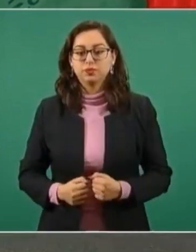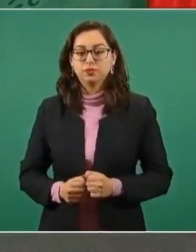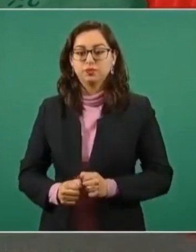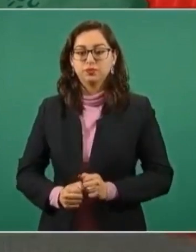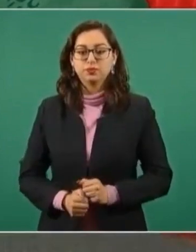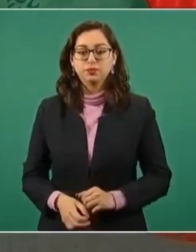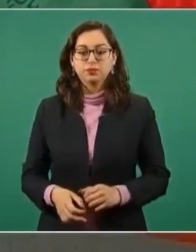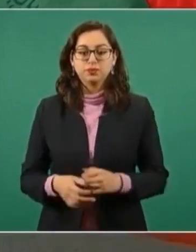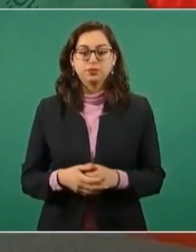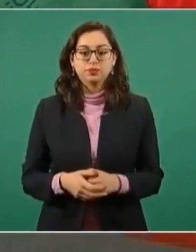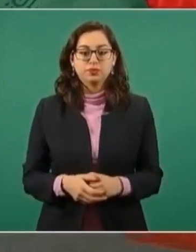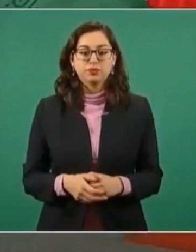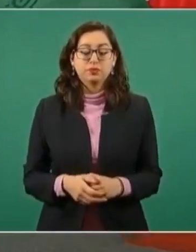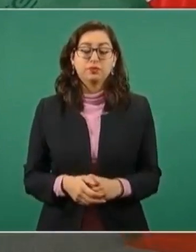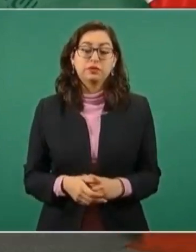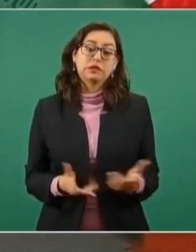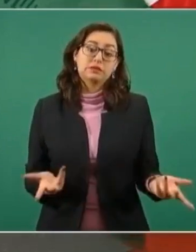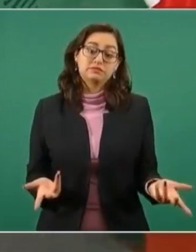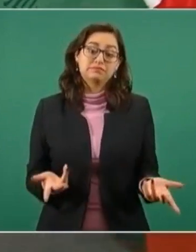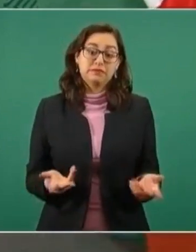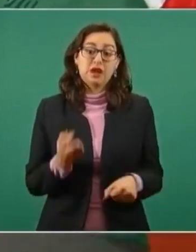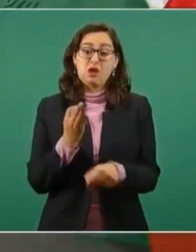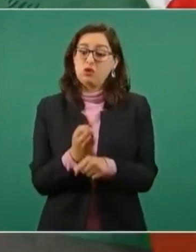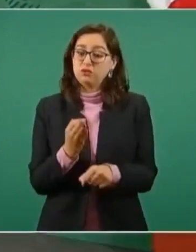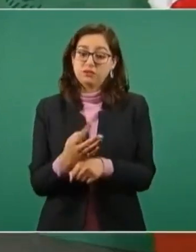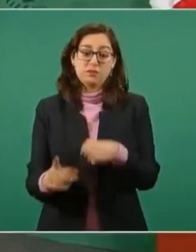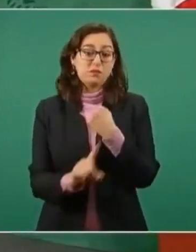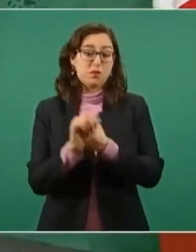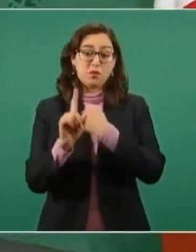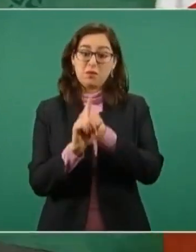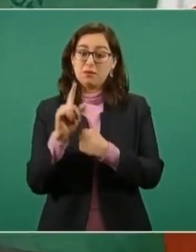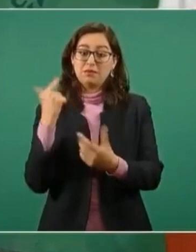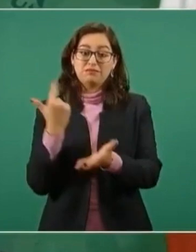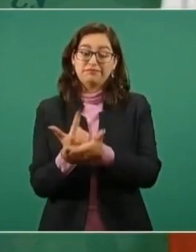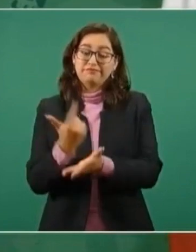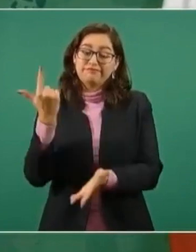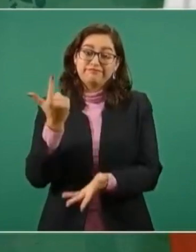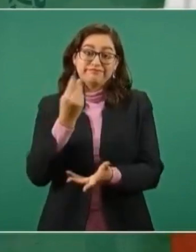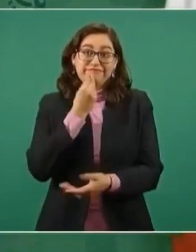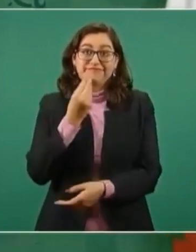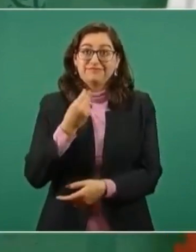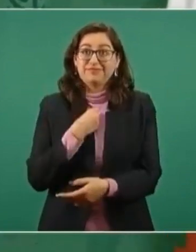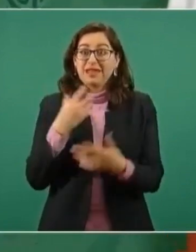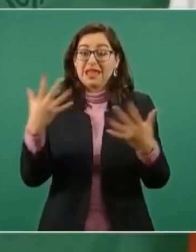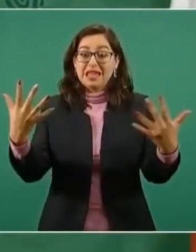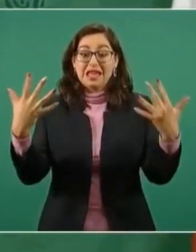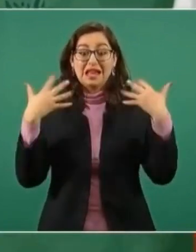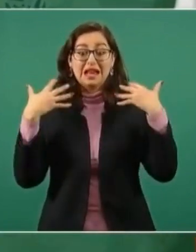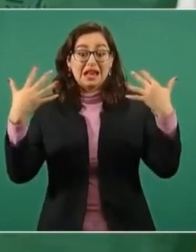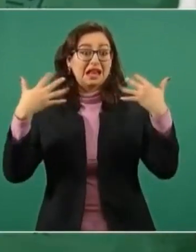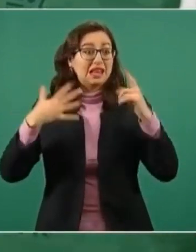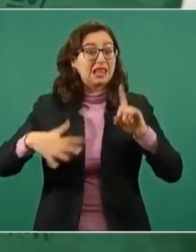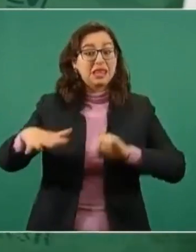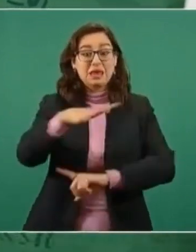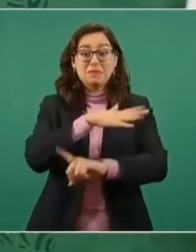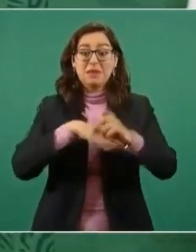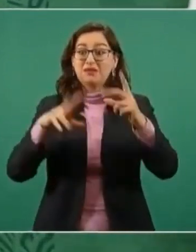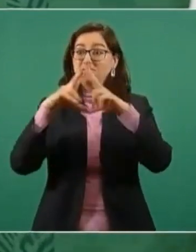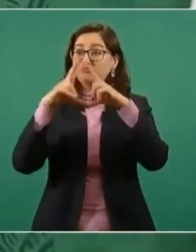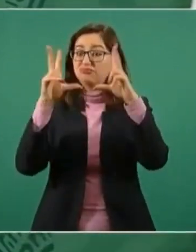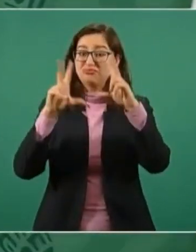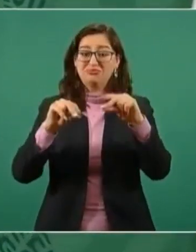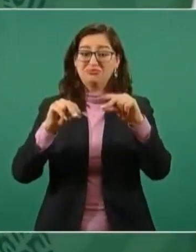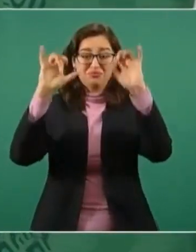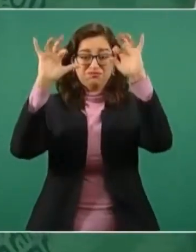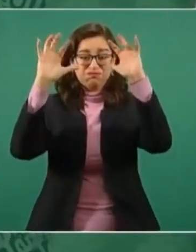fundamentalmente a las heladas, a la situación